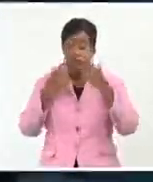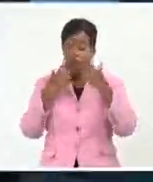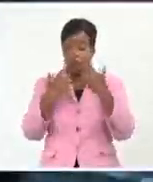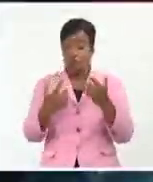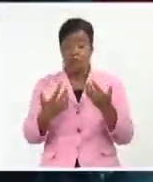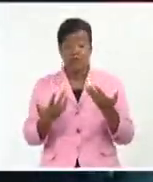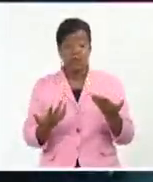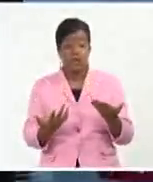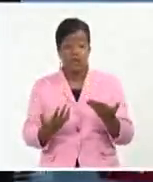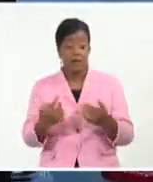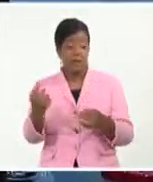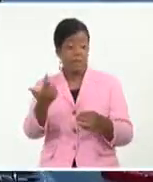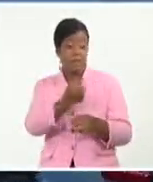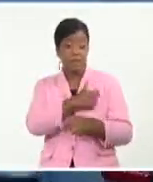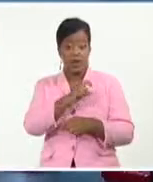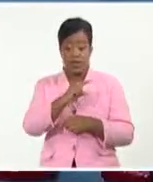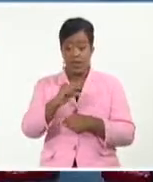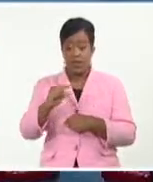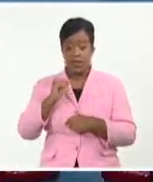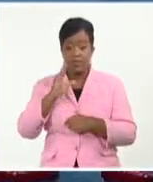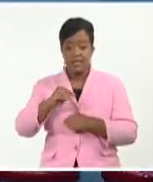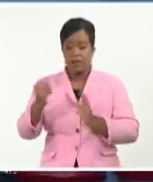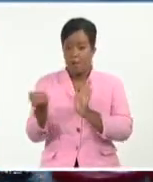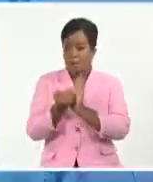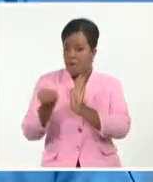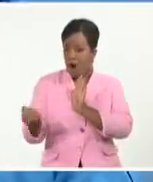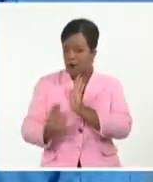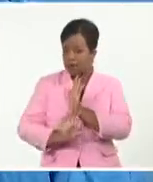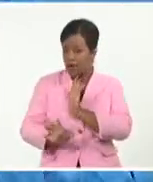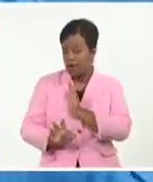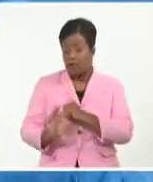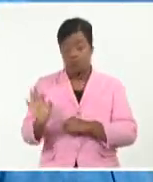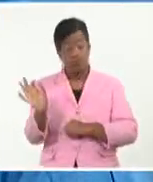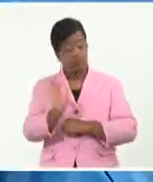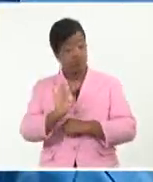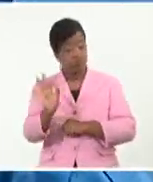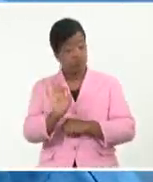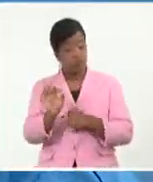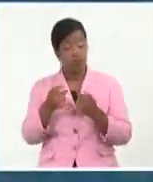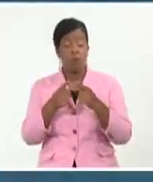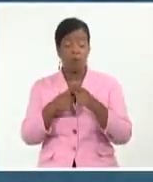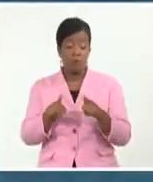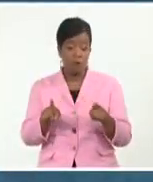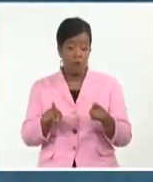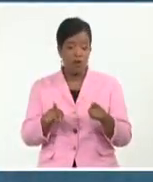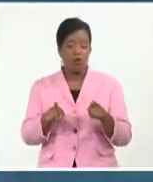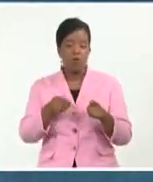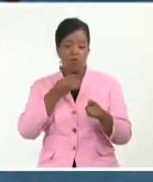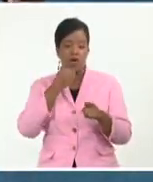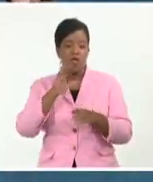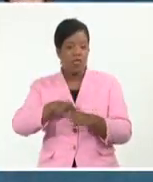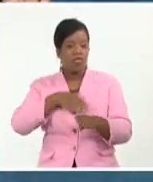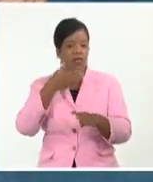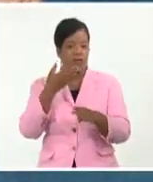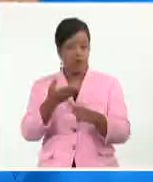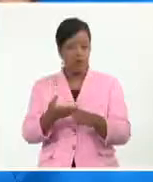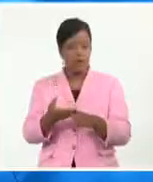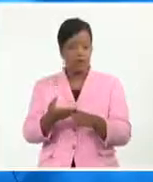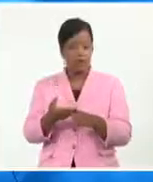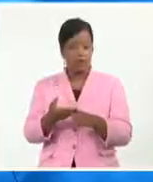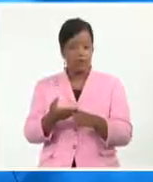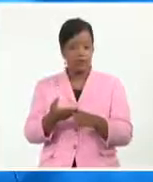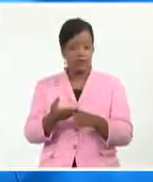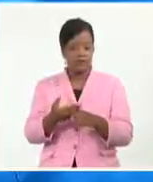resultados de eficacia de Soberana 02 y Abdala, por eso no se ha solicitado aún la vacunación de emergencia, la Organización Mundial de la Salud.